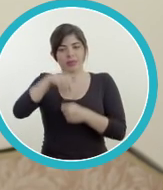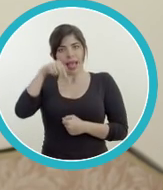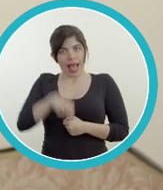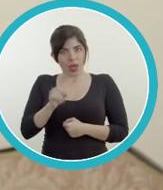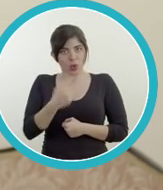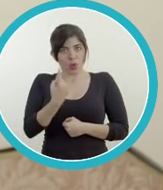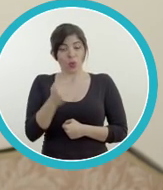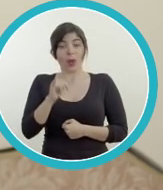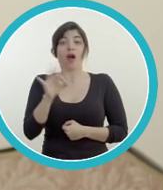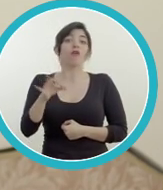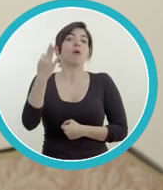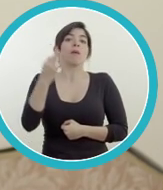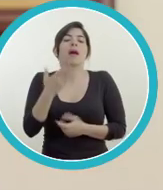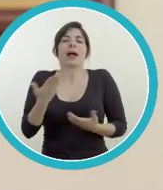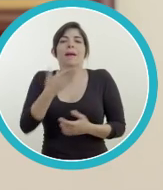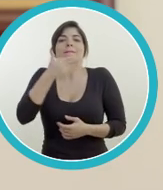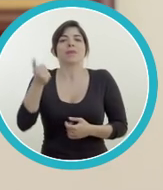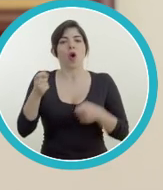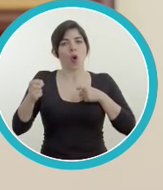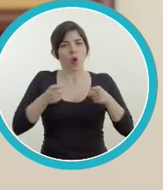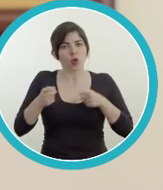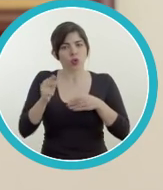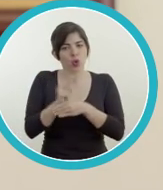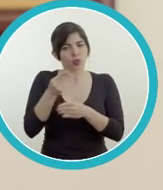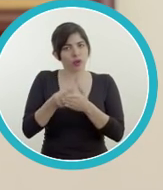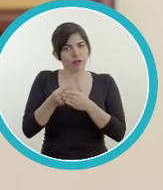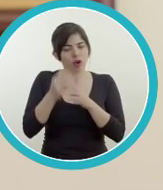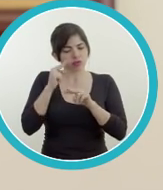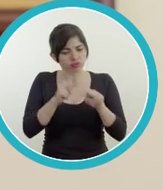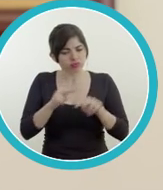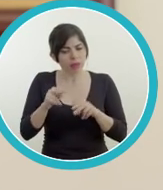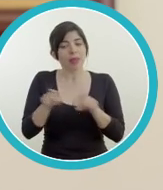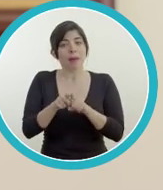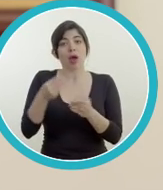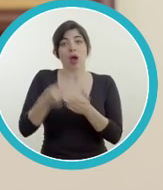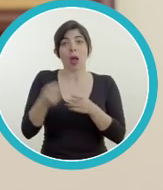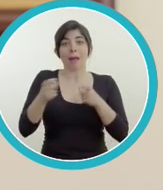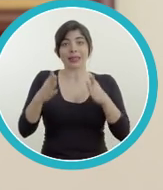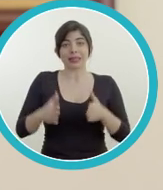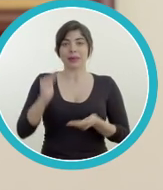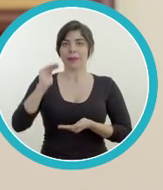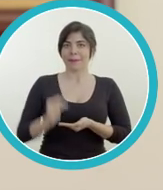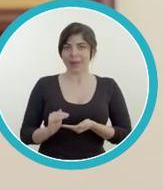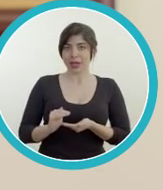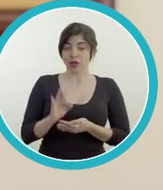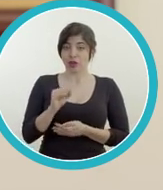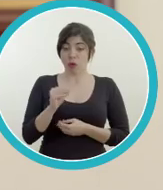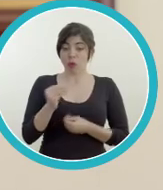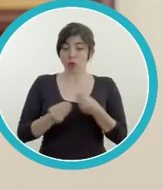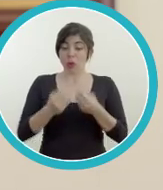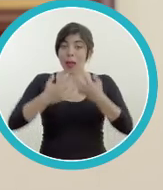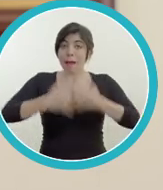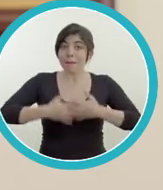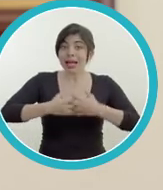costos de administración separados y atrasos para los usuarios. De esta manera, se mejorarán los controles en el uso del dinero y